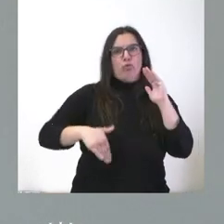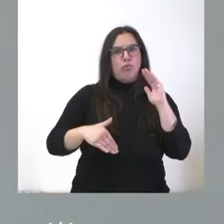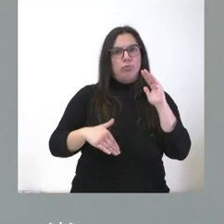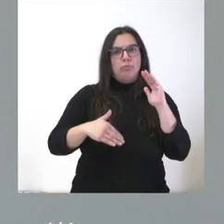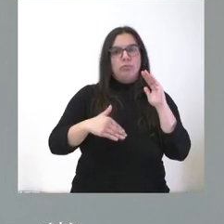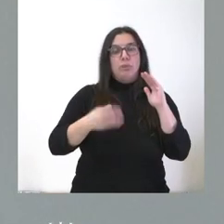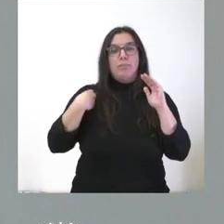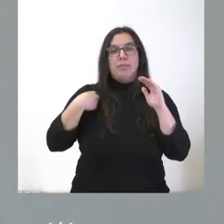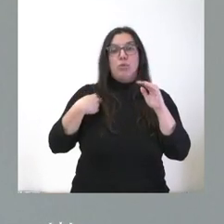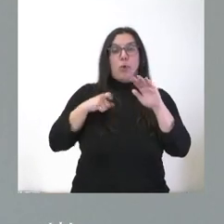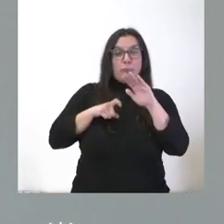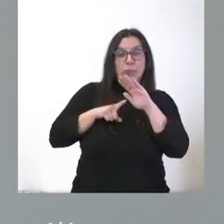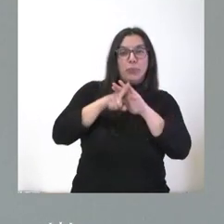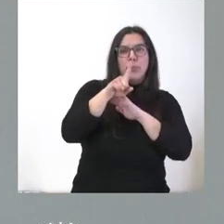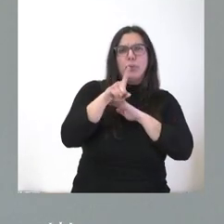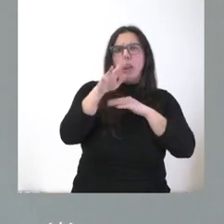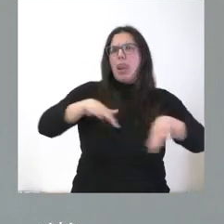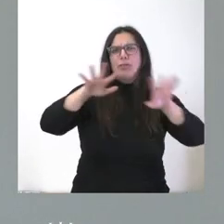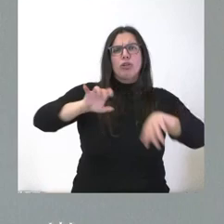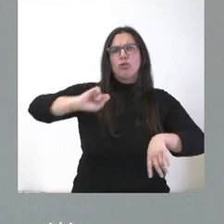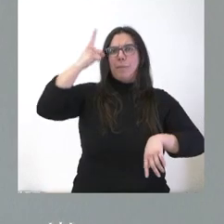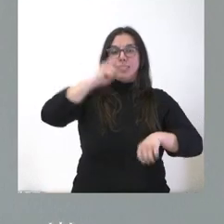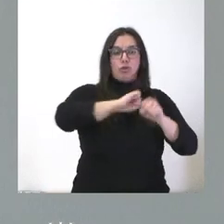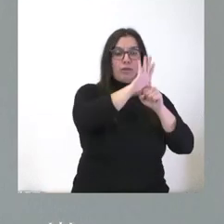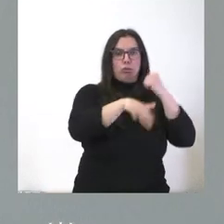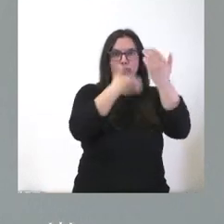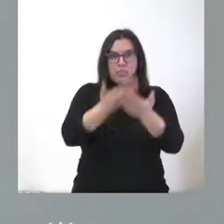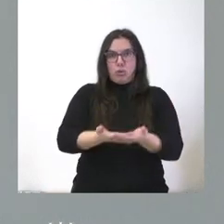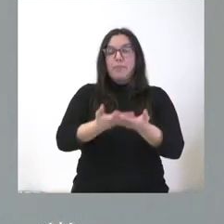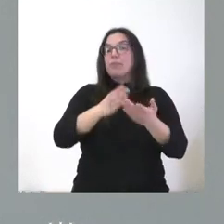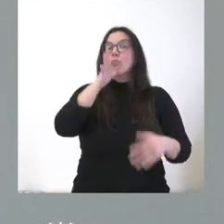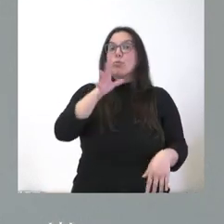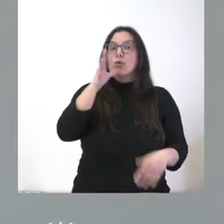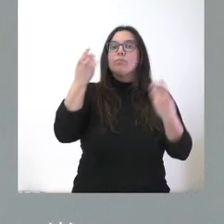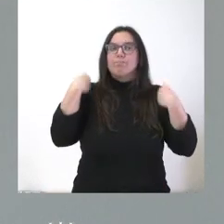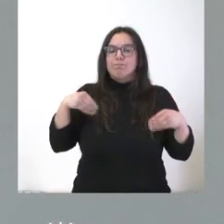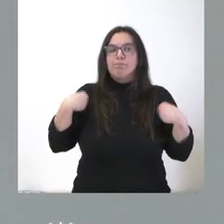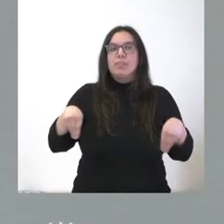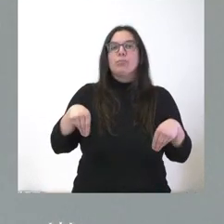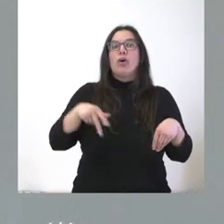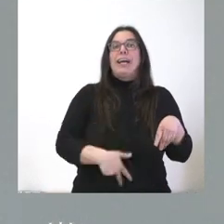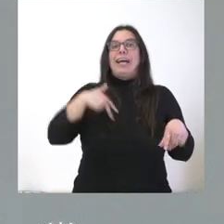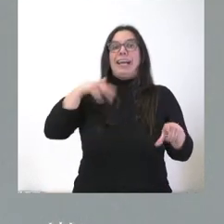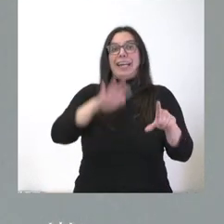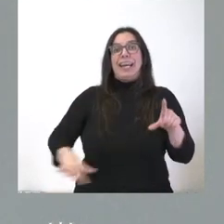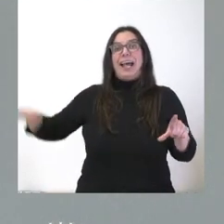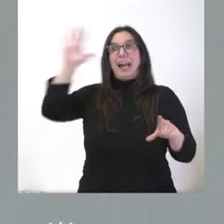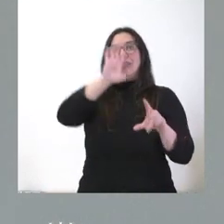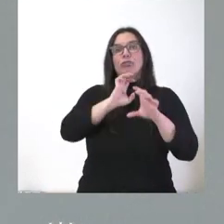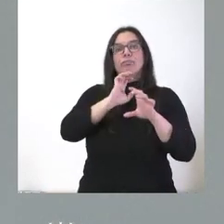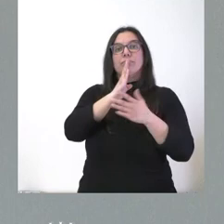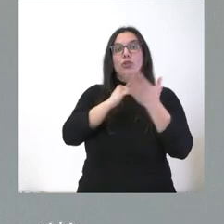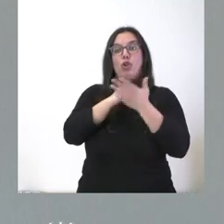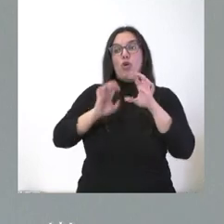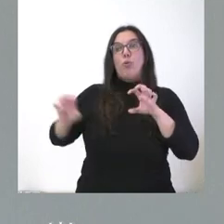retraso lleva en esta recuperación. Es verdad que esto se debe fundamentalmente a que la caída del conjunto nacional fue mucho más alta en el año